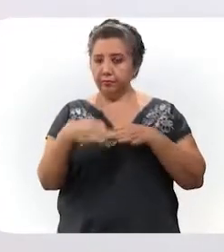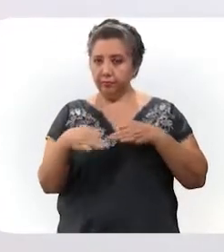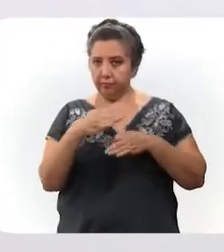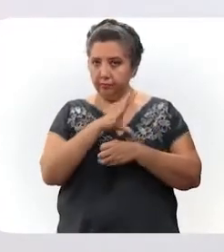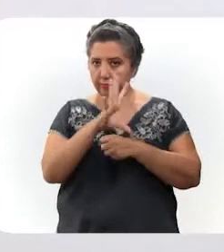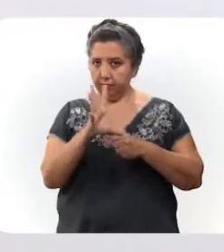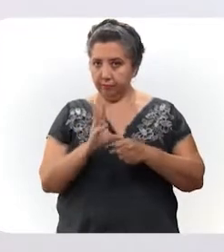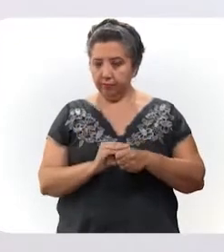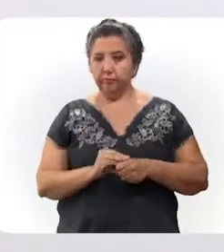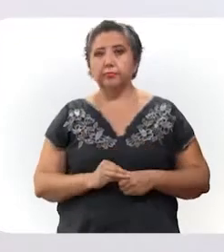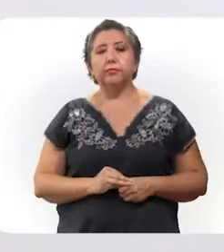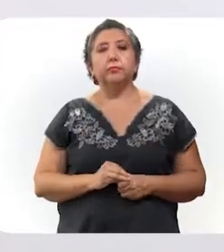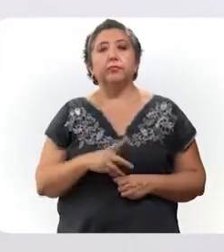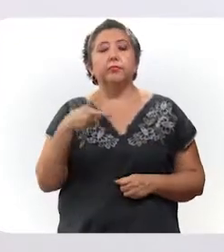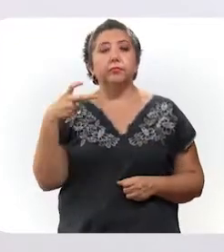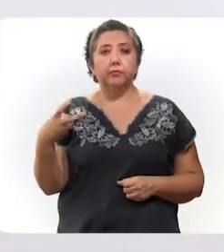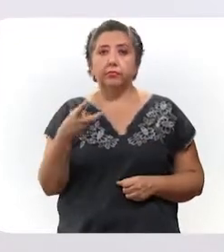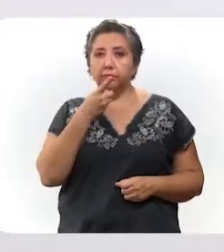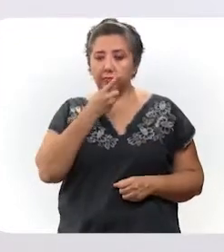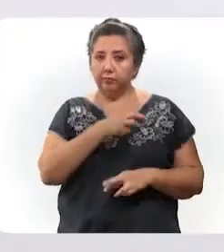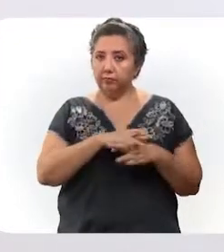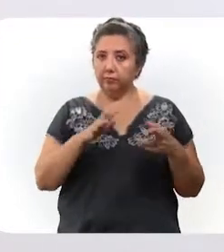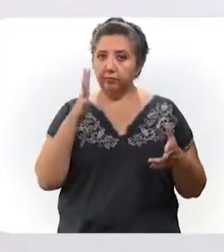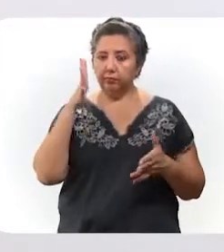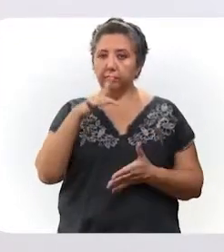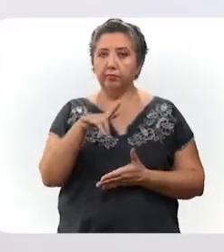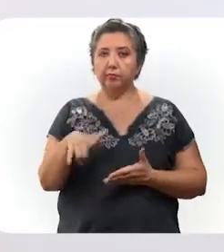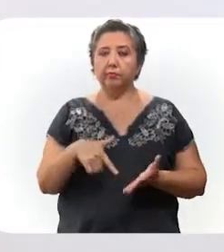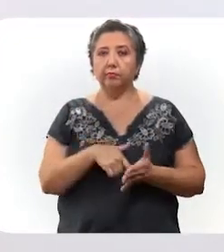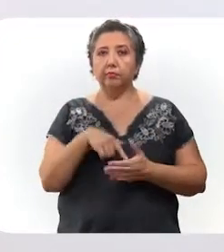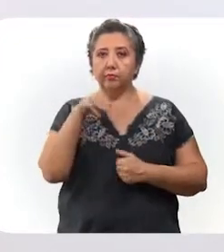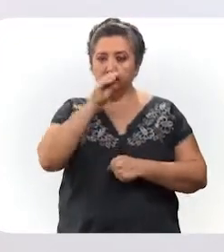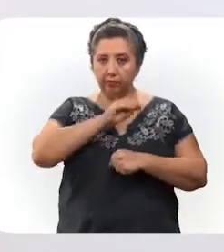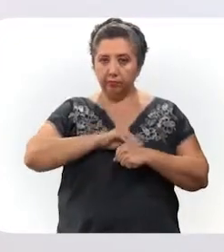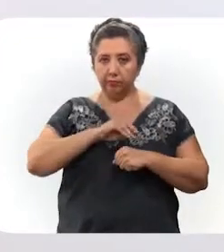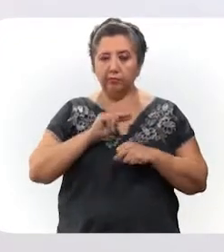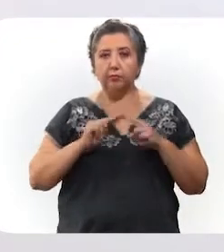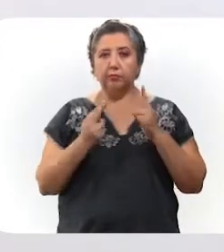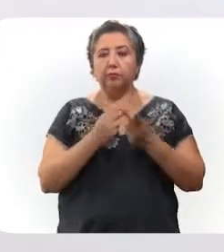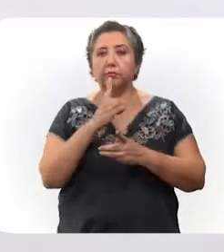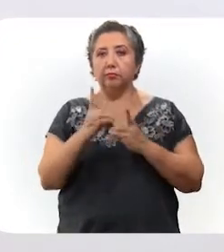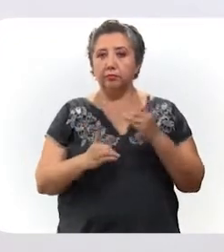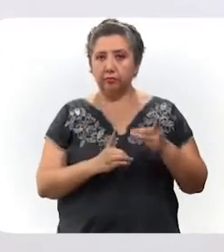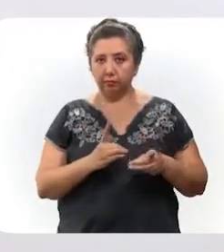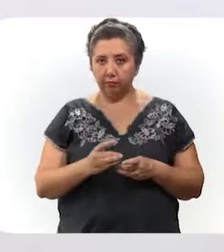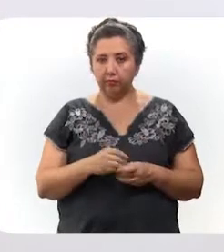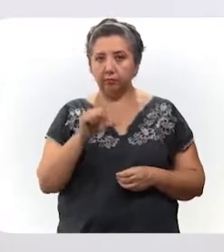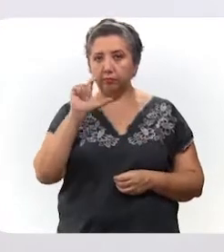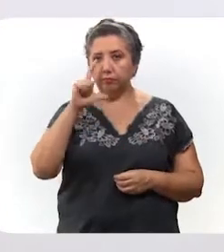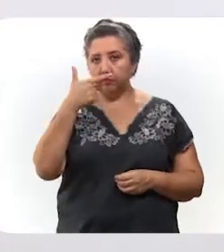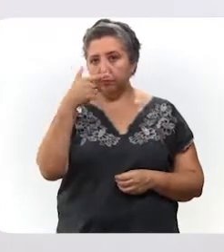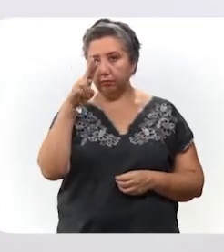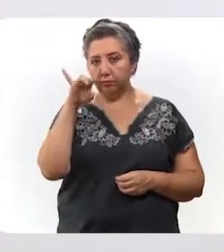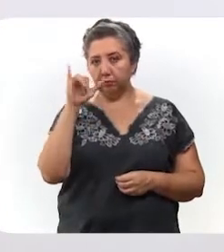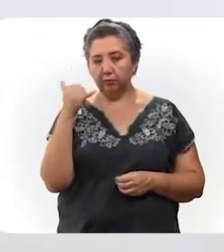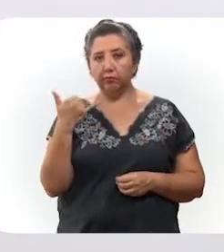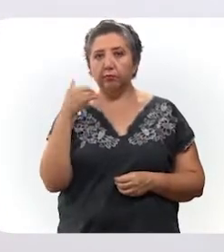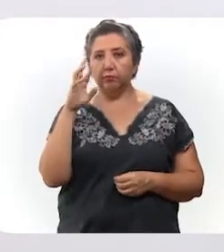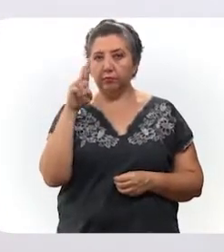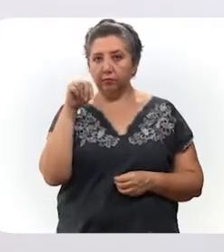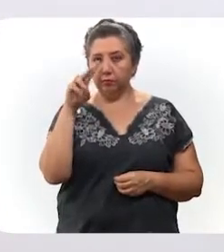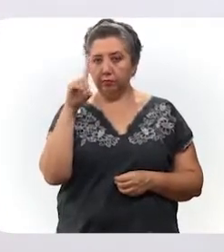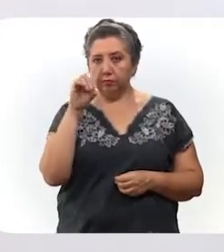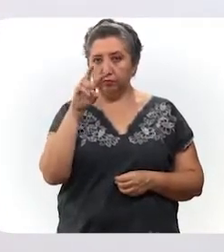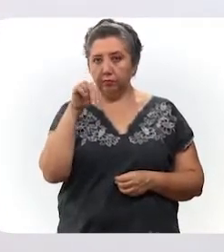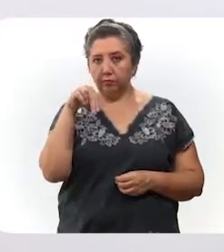esquema. Dicha jornada se realizará en los módulos habilitados en las unidades deportivas El Águila y Fernando Novello, en horario